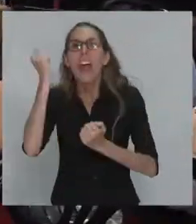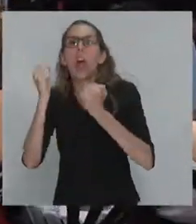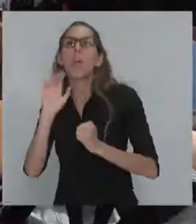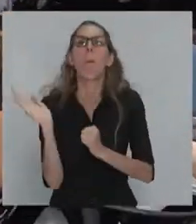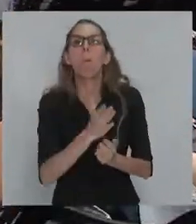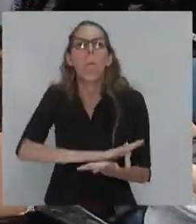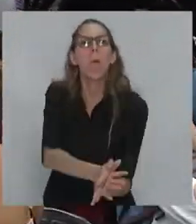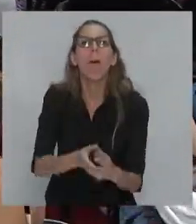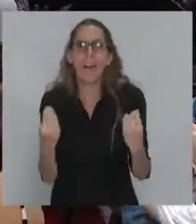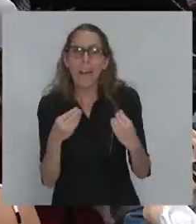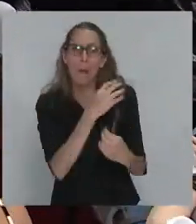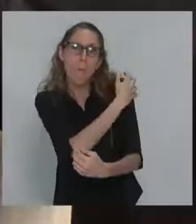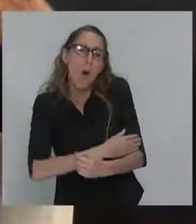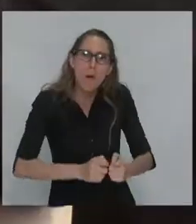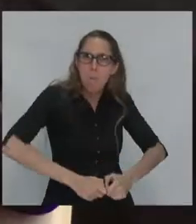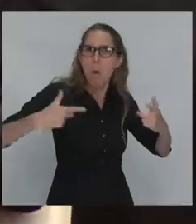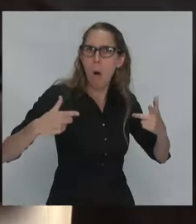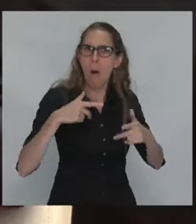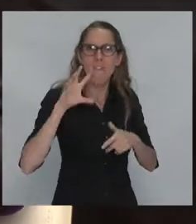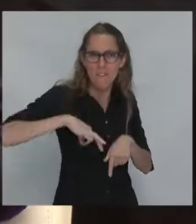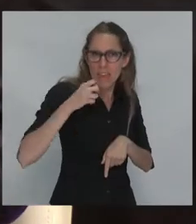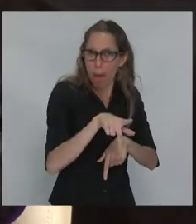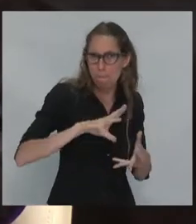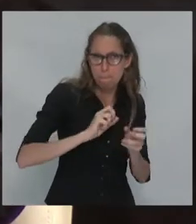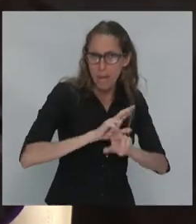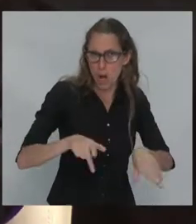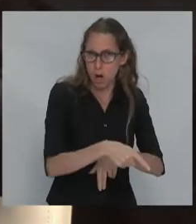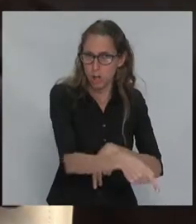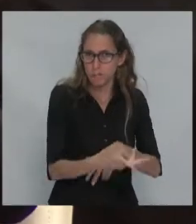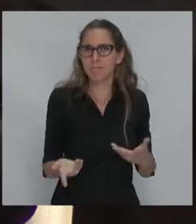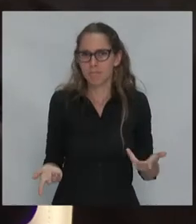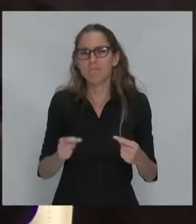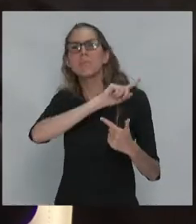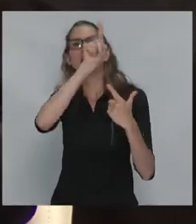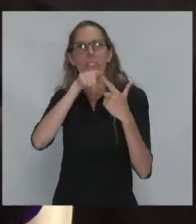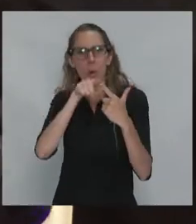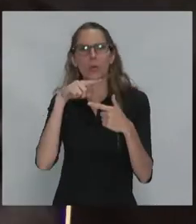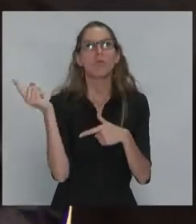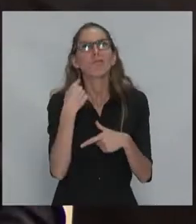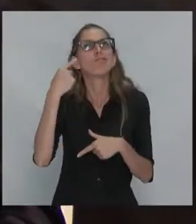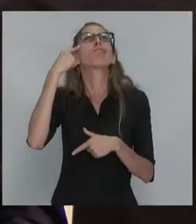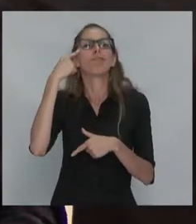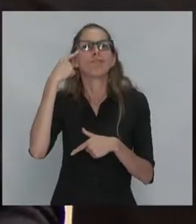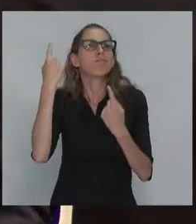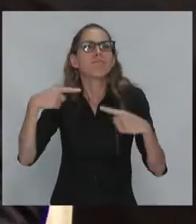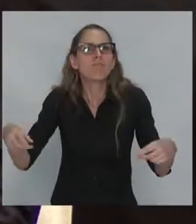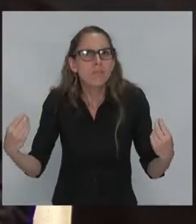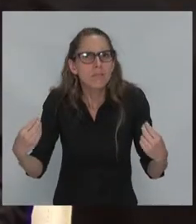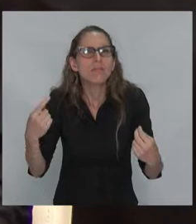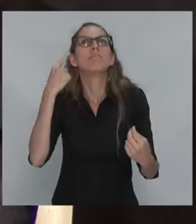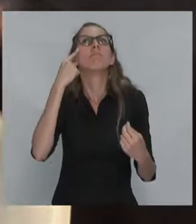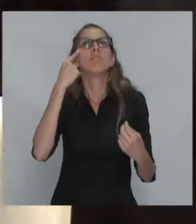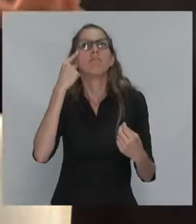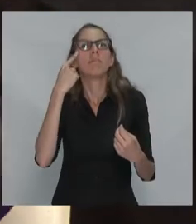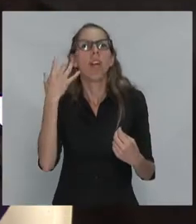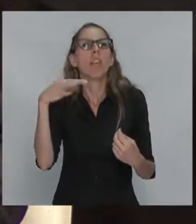debemos hacer cuidado desde ese punto de vista. Entonces, segundo punto. ¿Qué debemos pensar? ¿Qué debemos pensar? A saber,